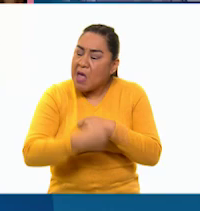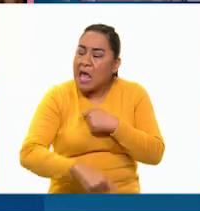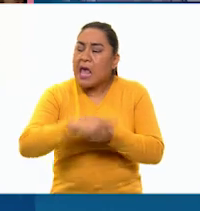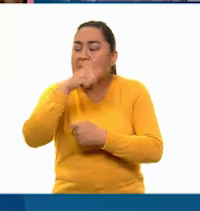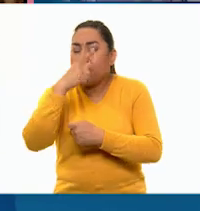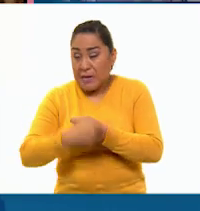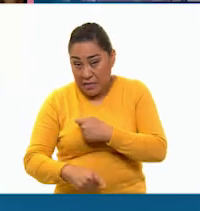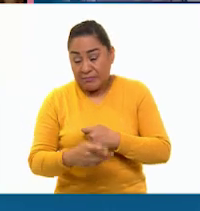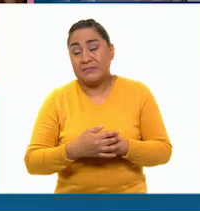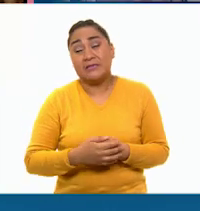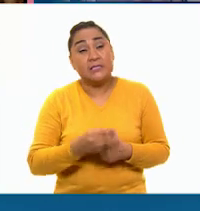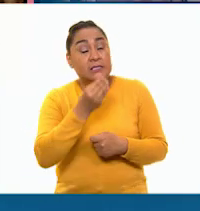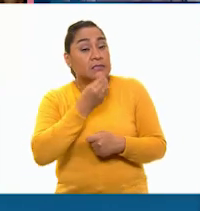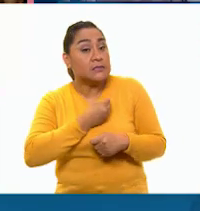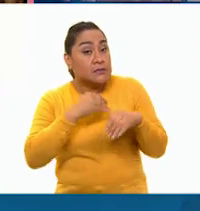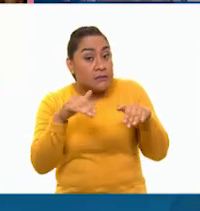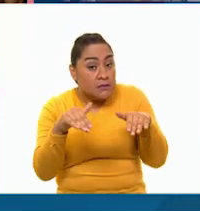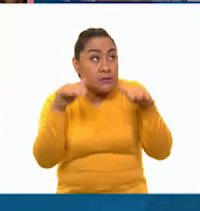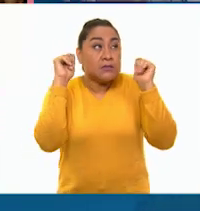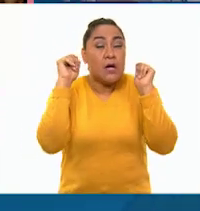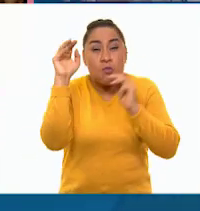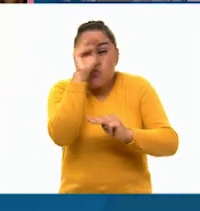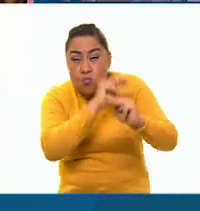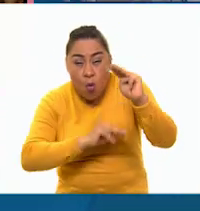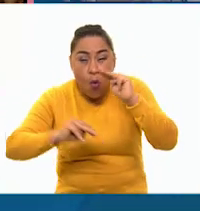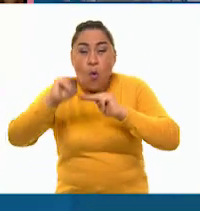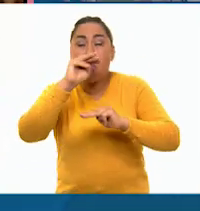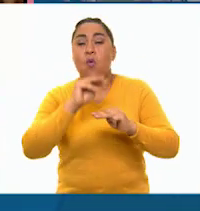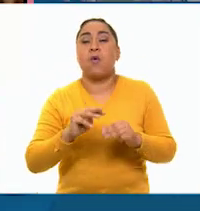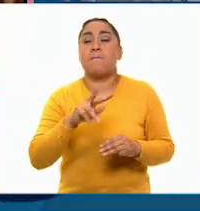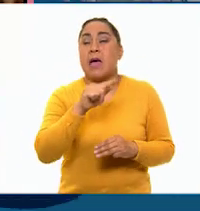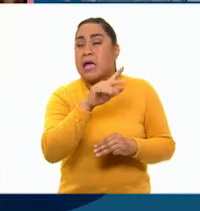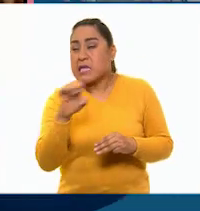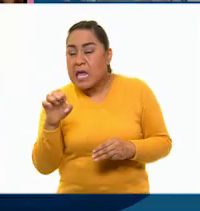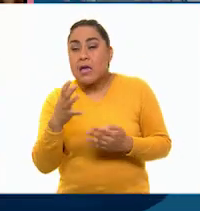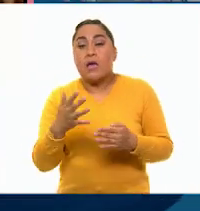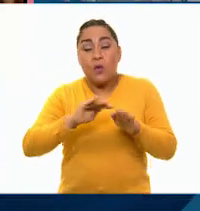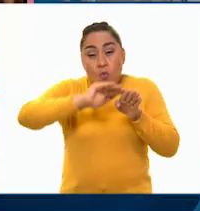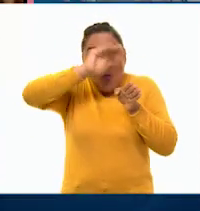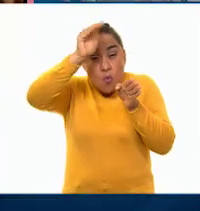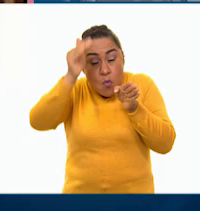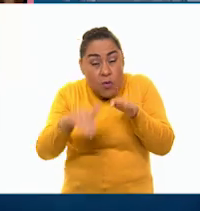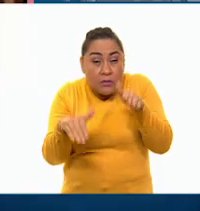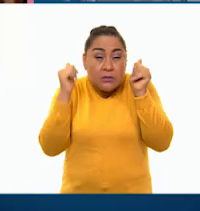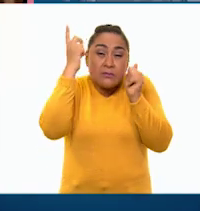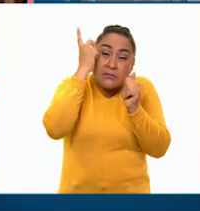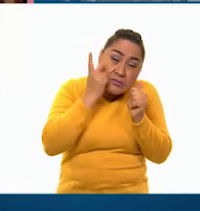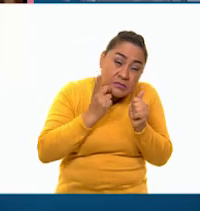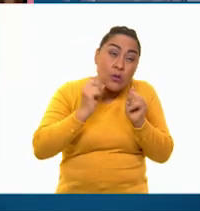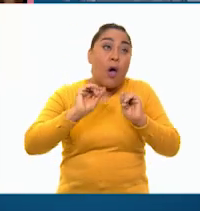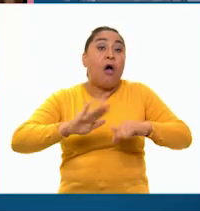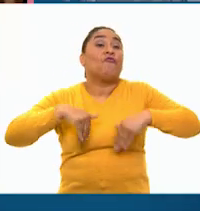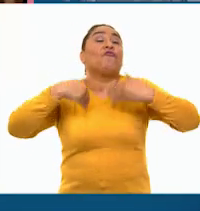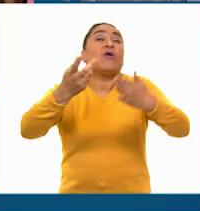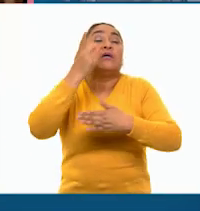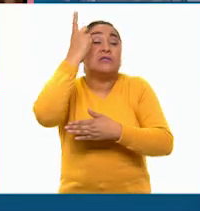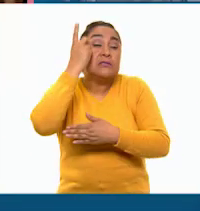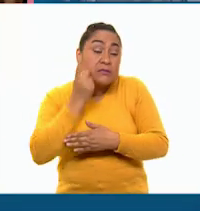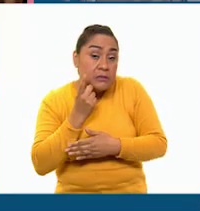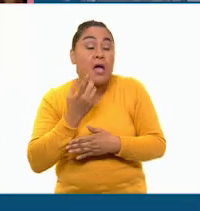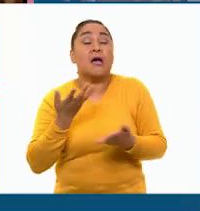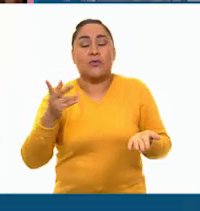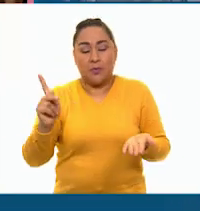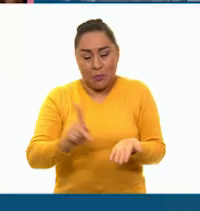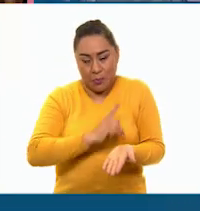Teníamos que escondernos en los montes, en los valles. Dormíamos en las cuevas o al aire libre. Varias